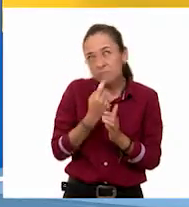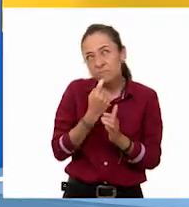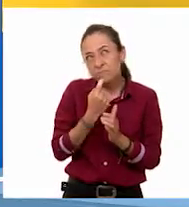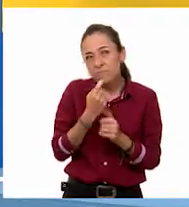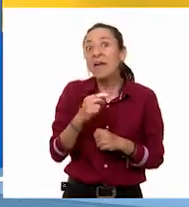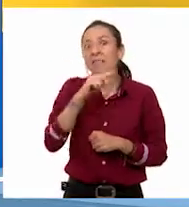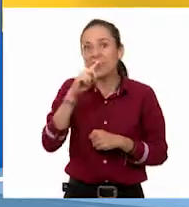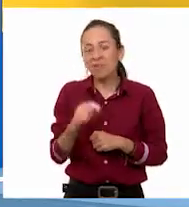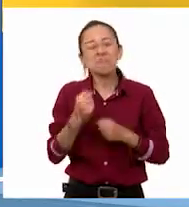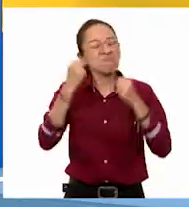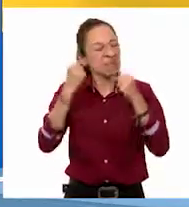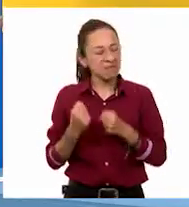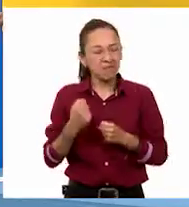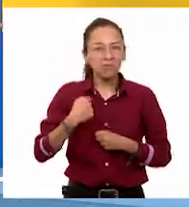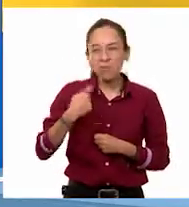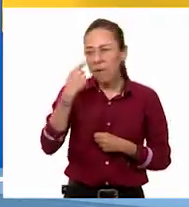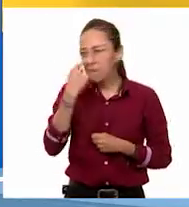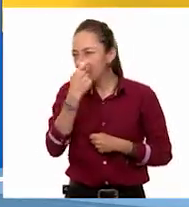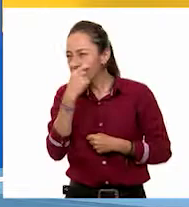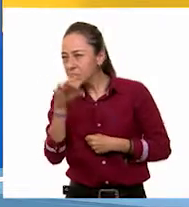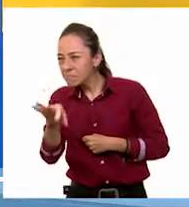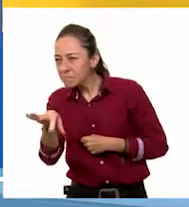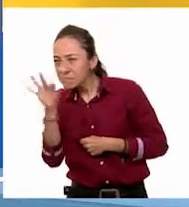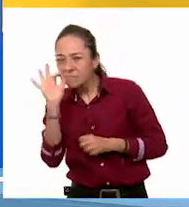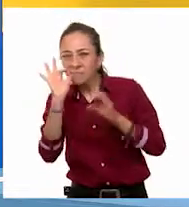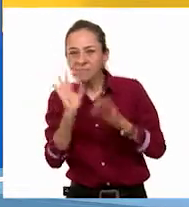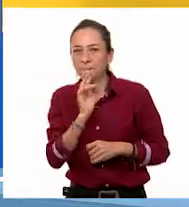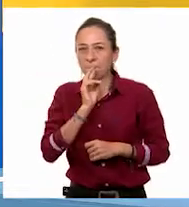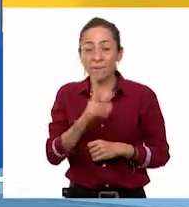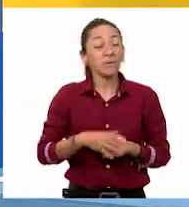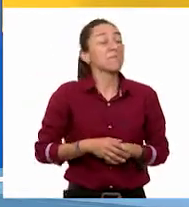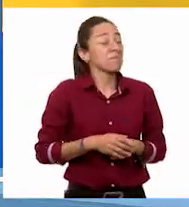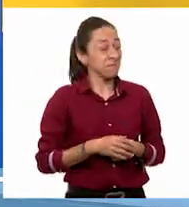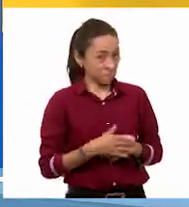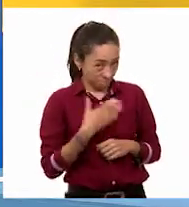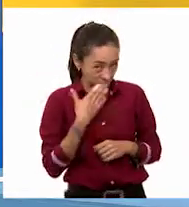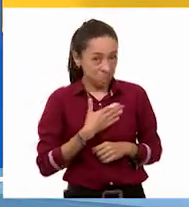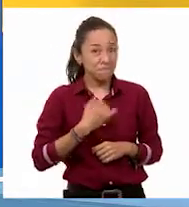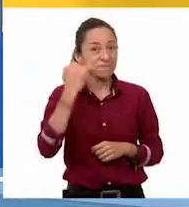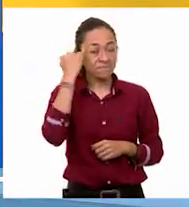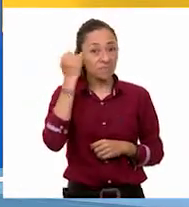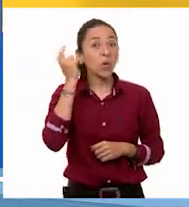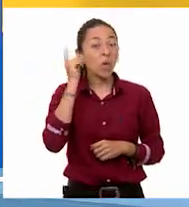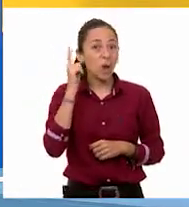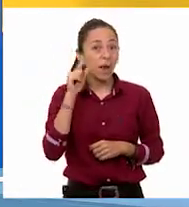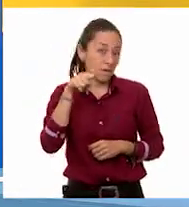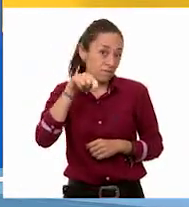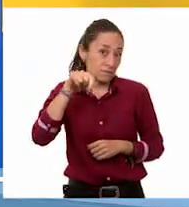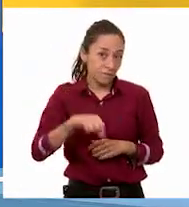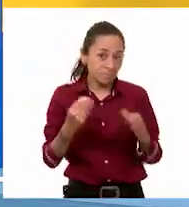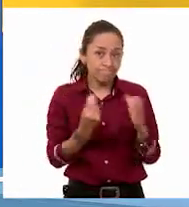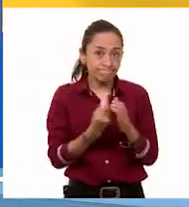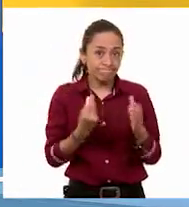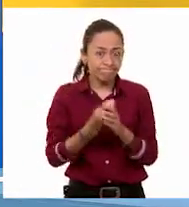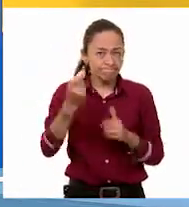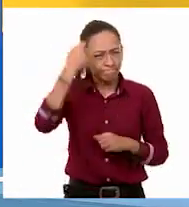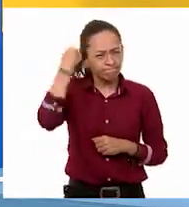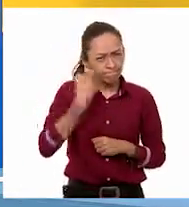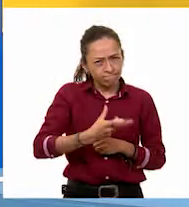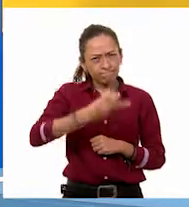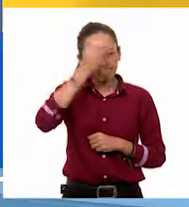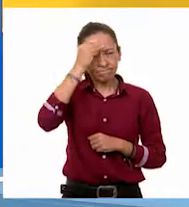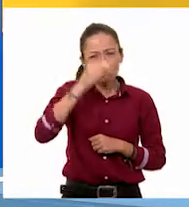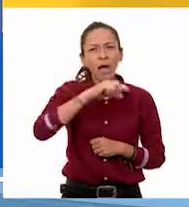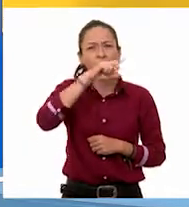parece muy bien, Jenny. Ojalá la clase del día de hoy pueda ayudarte a elegir mejor lo que comprarás. Si te parece, podríamos